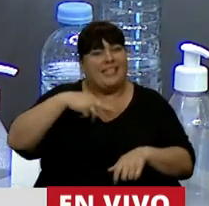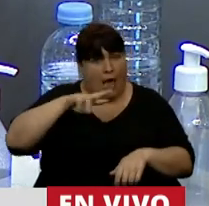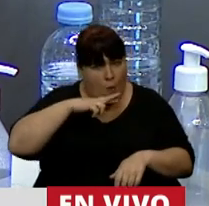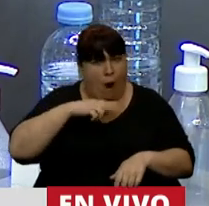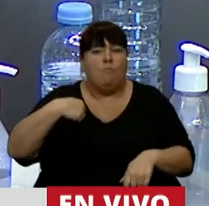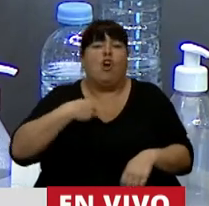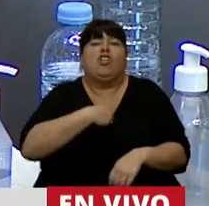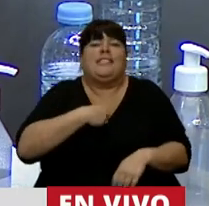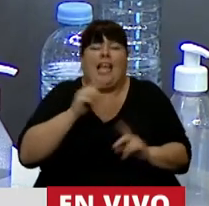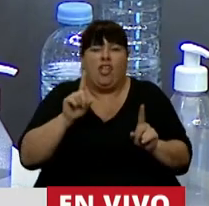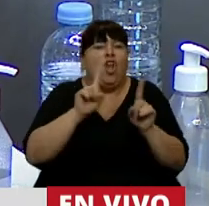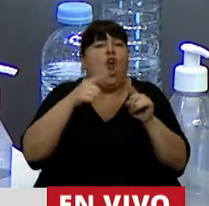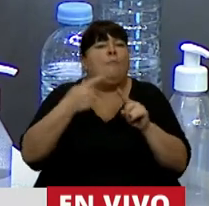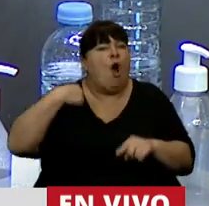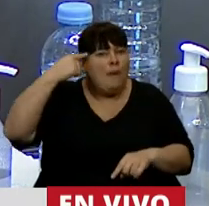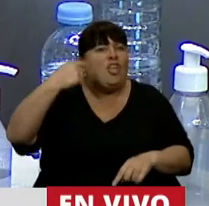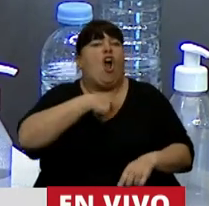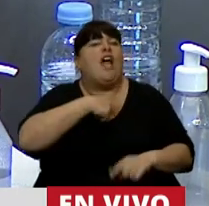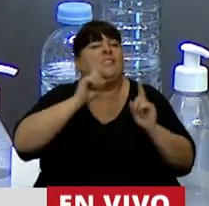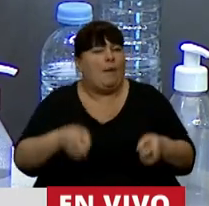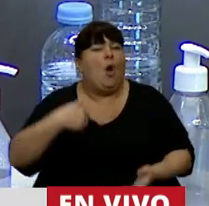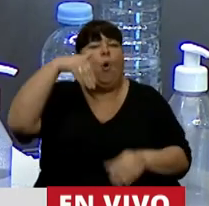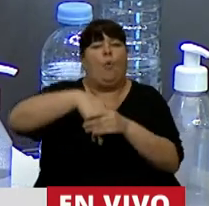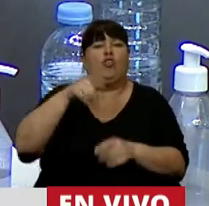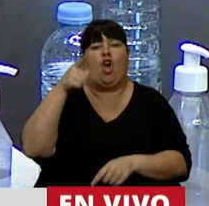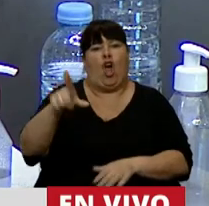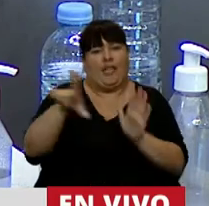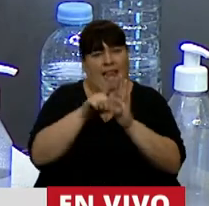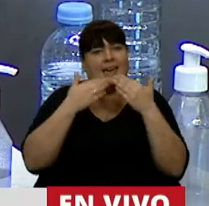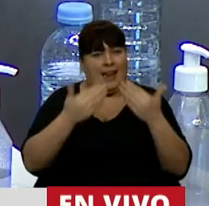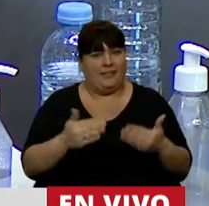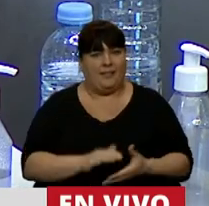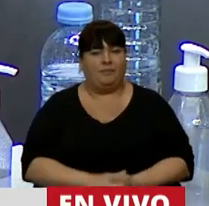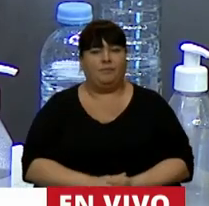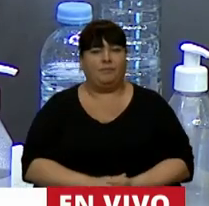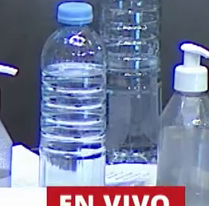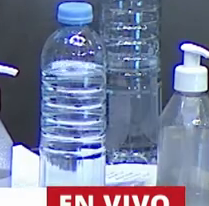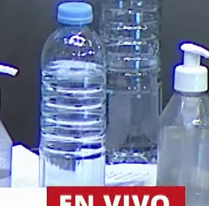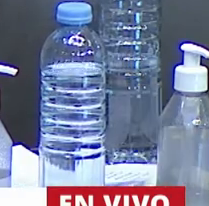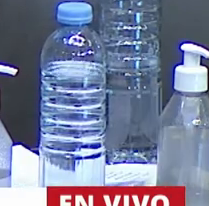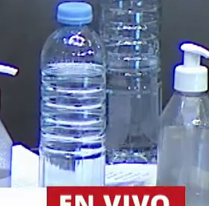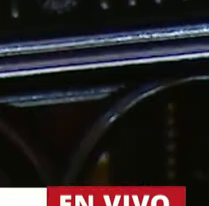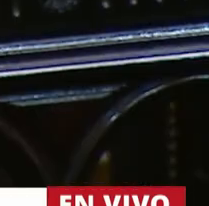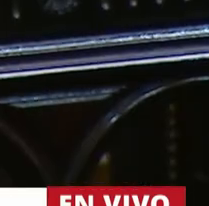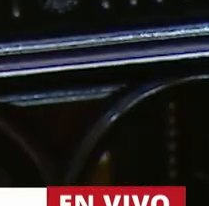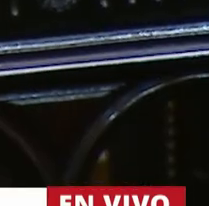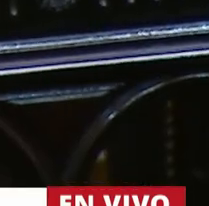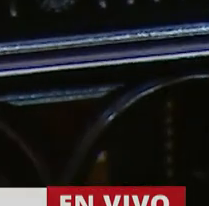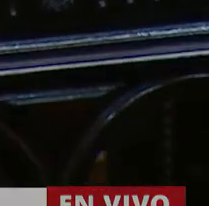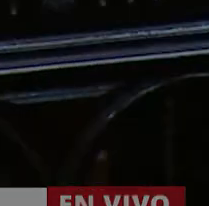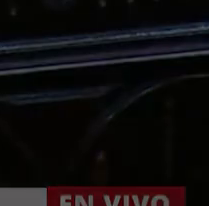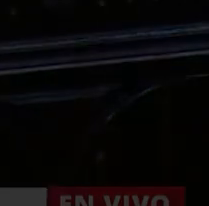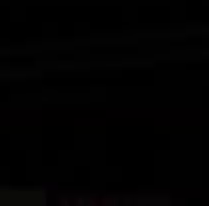y porque lo siento, no solo en mi cabeza, sino en el corazón, voy a votar en contra de esta ley. Gracias. Muchas gracias, diputado